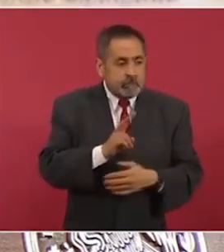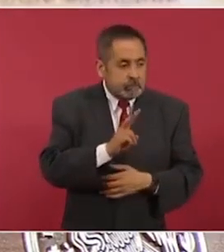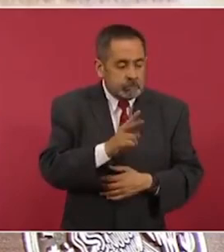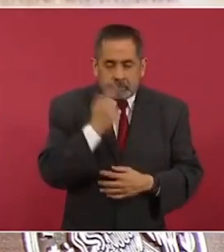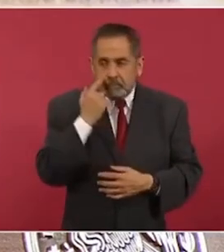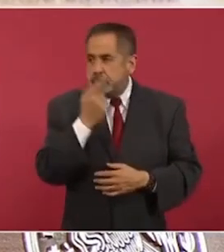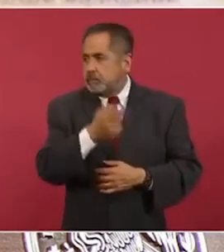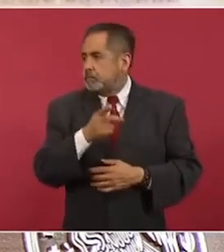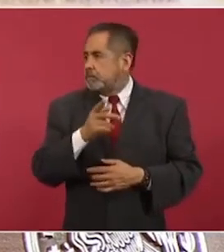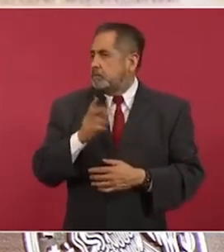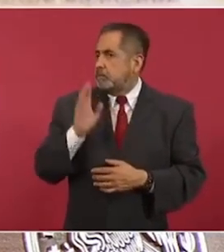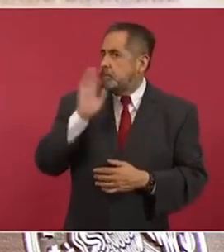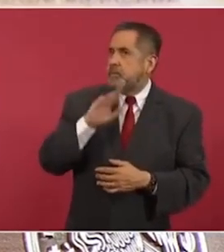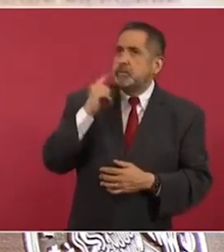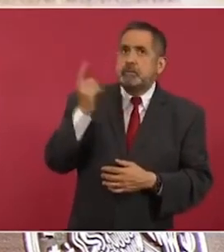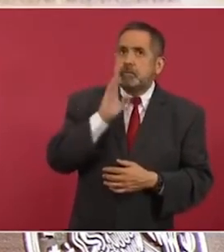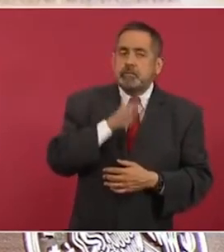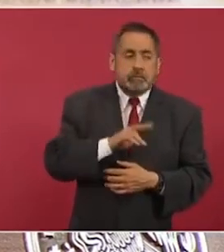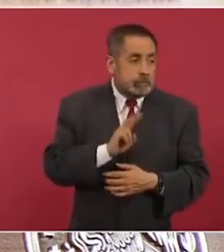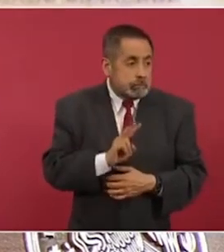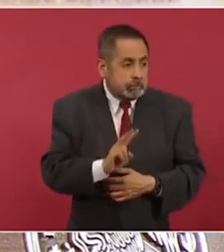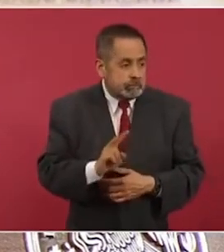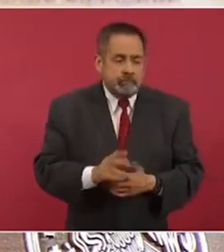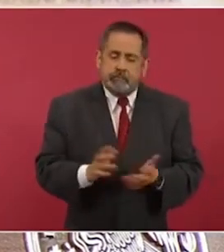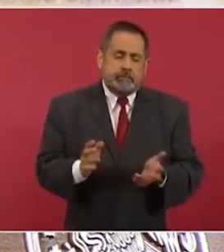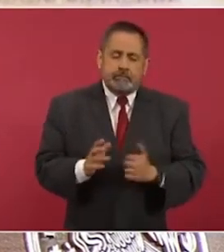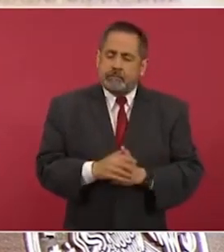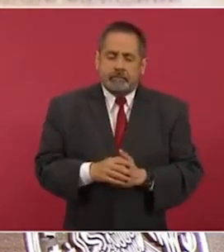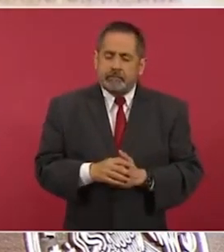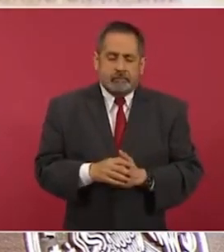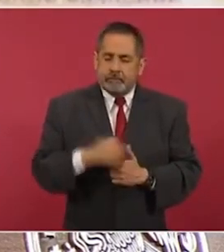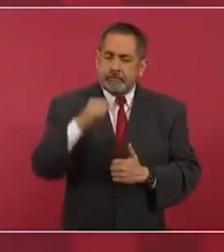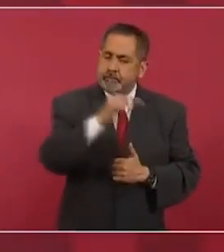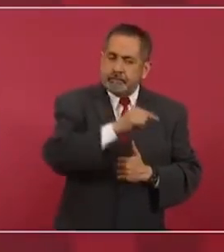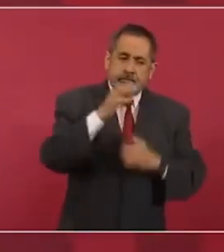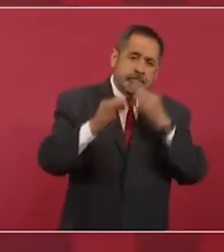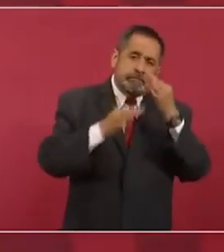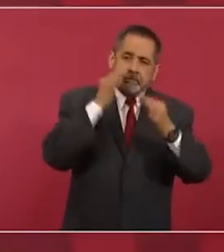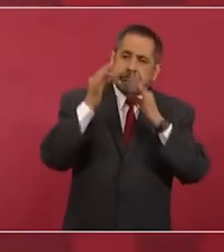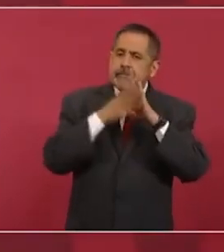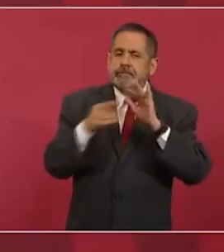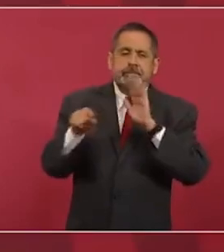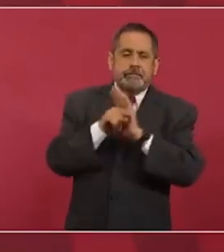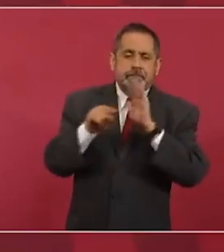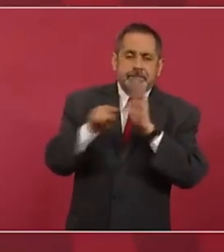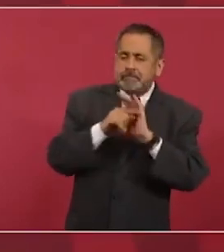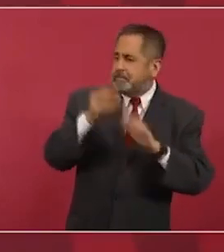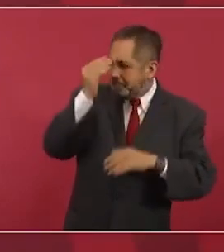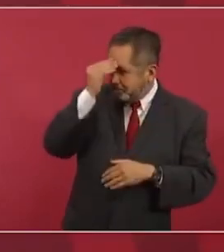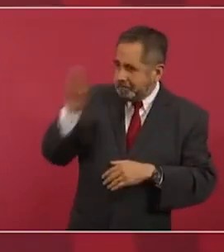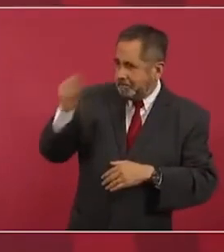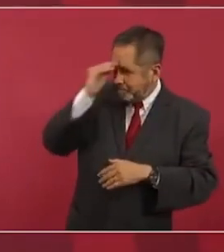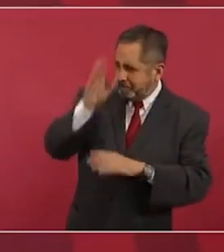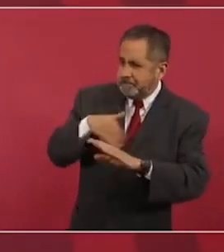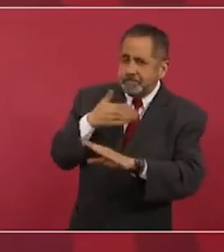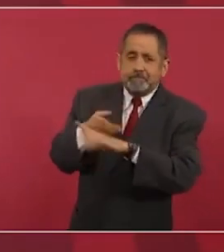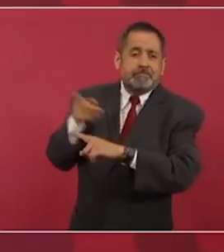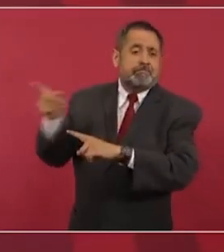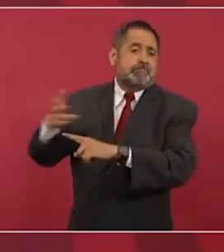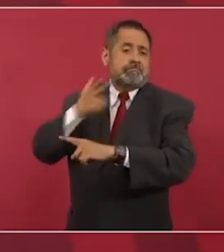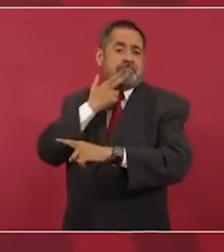por la campaña de desprestigio en contra nuestra,